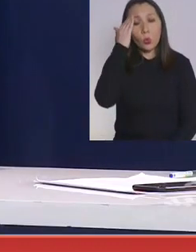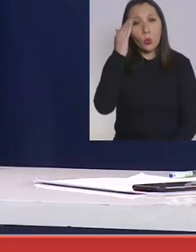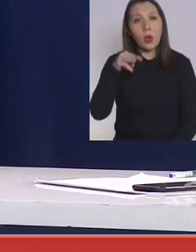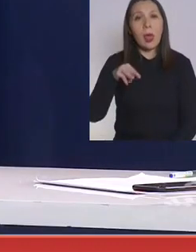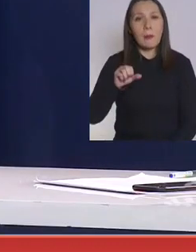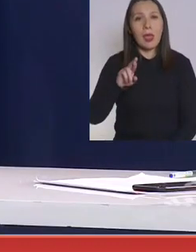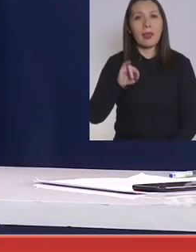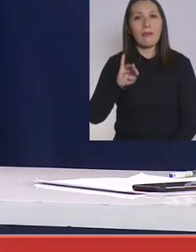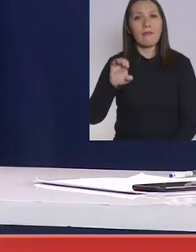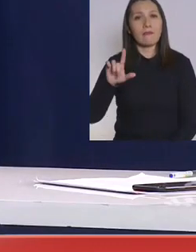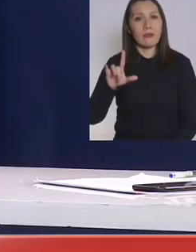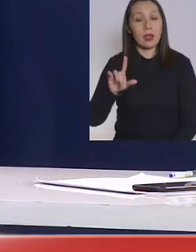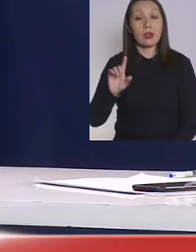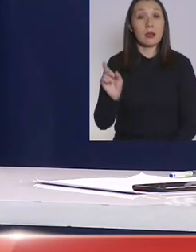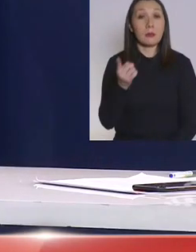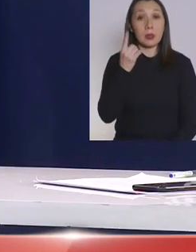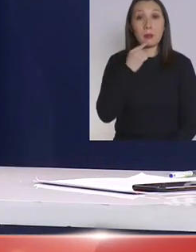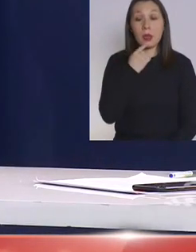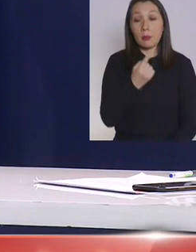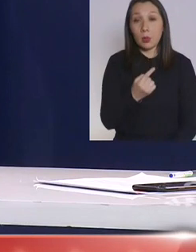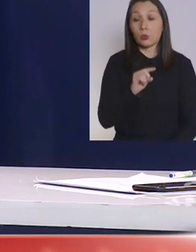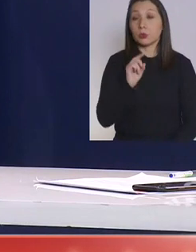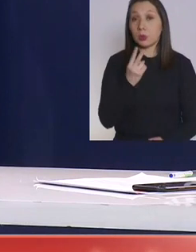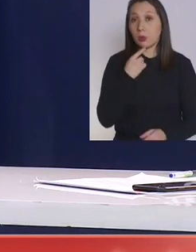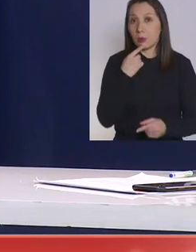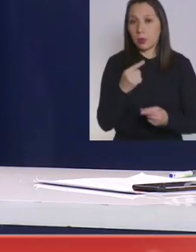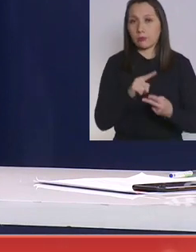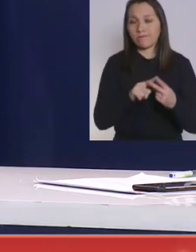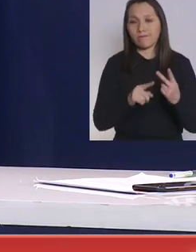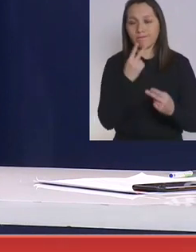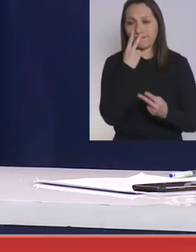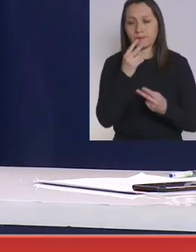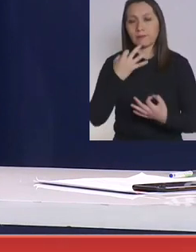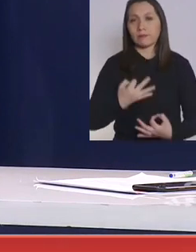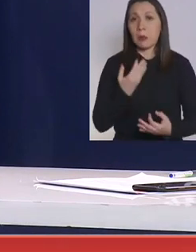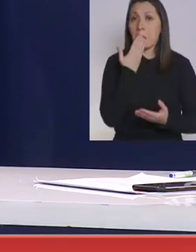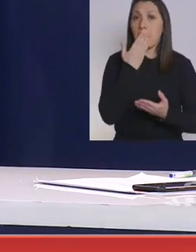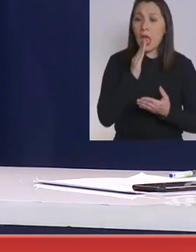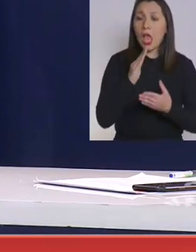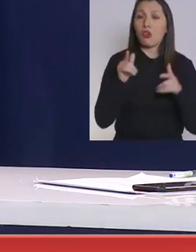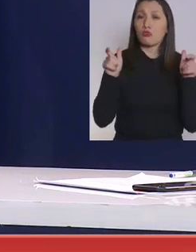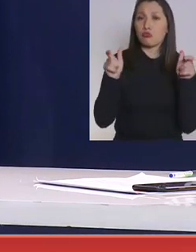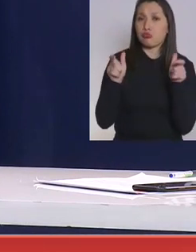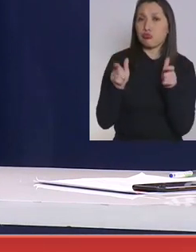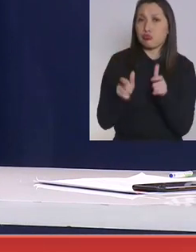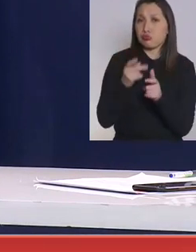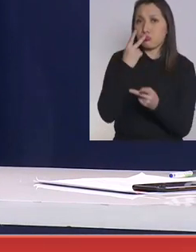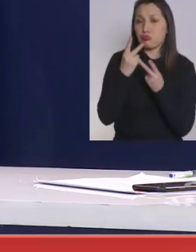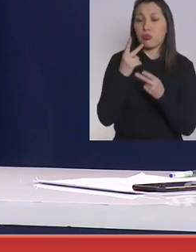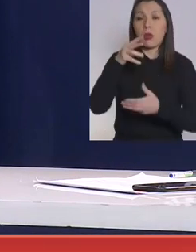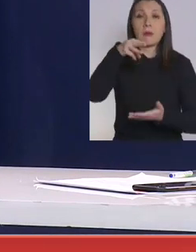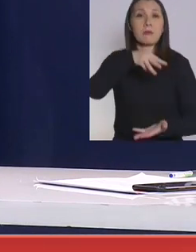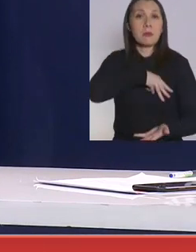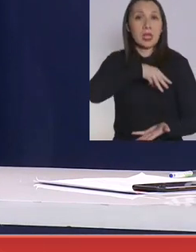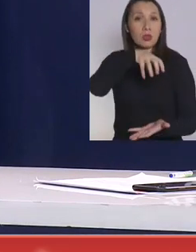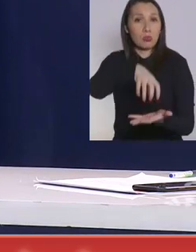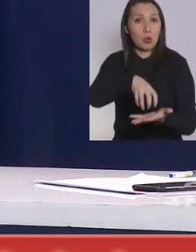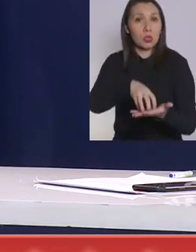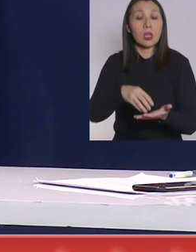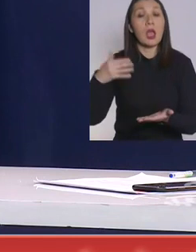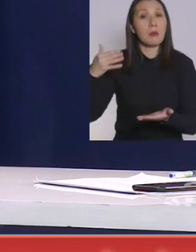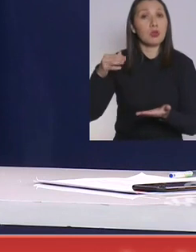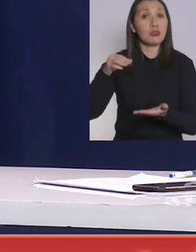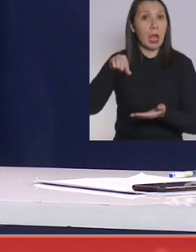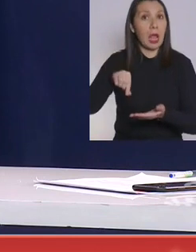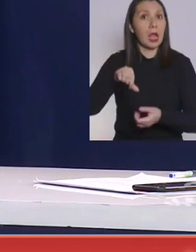Maribel. Bueno, con respecto a la primera y segunda pregunta, efectivamente hemos visto una mejoría en la región metropolitana importante